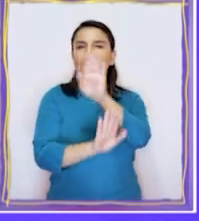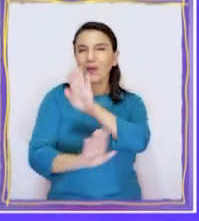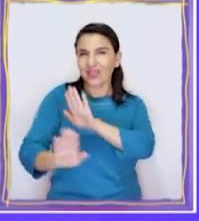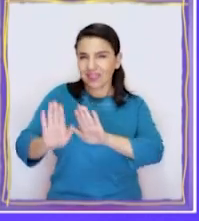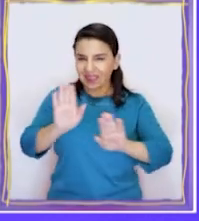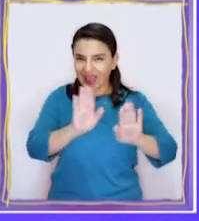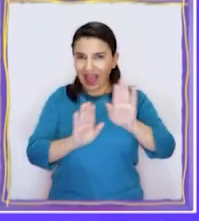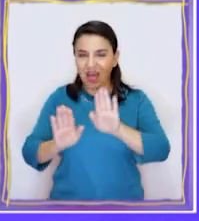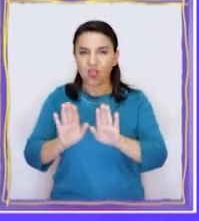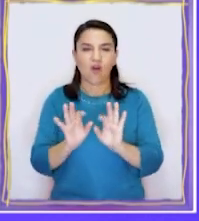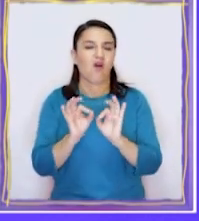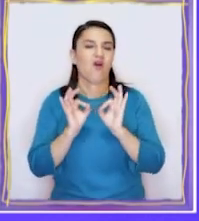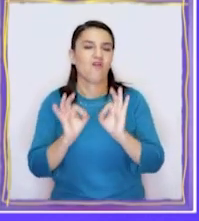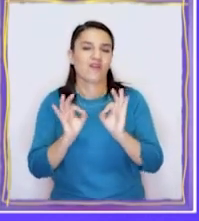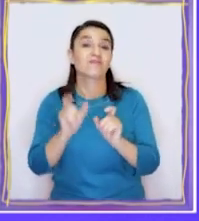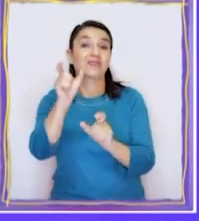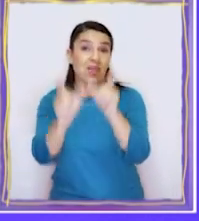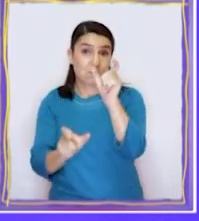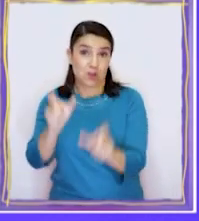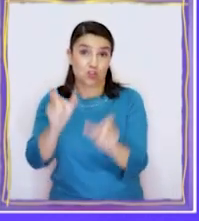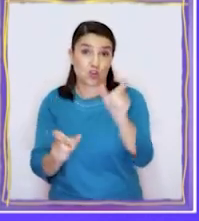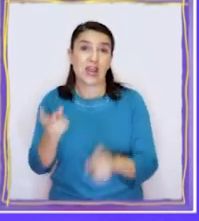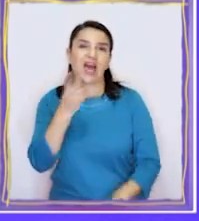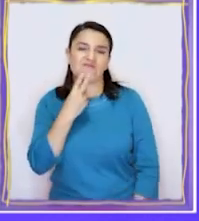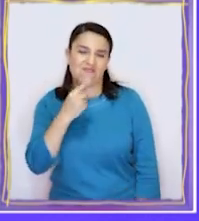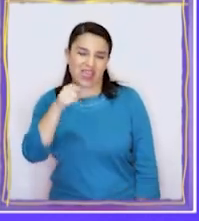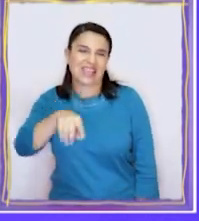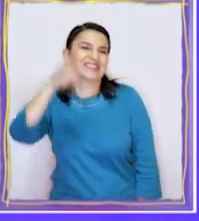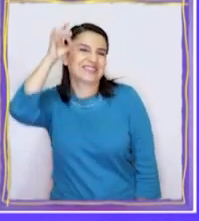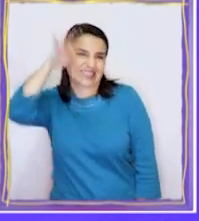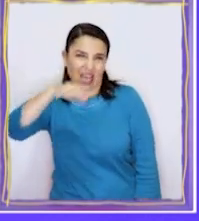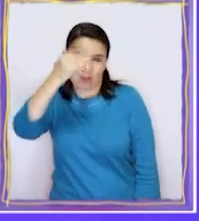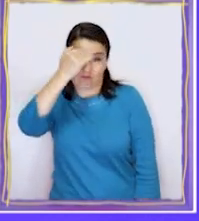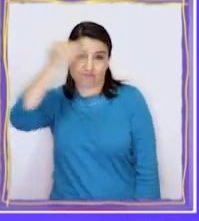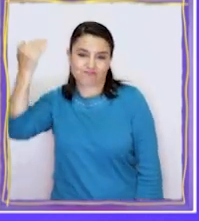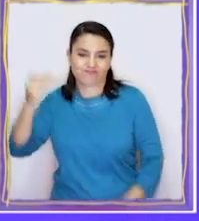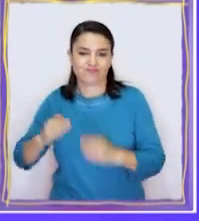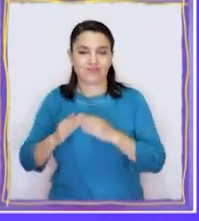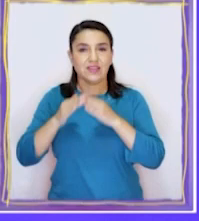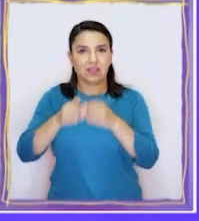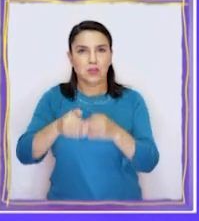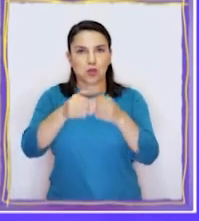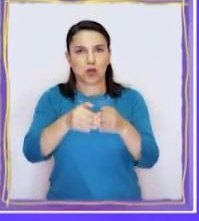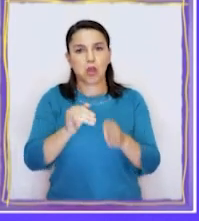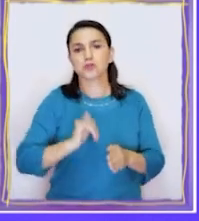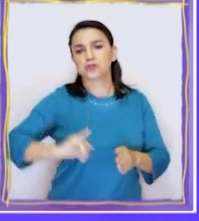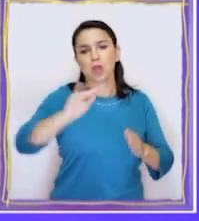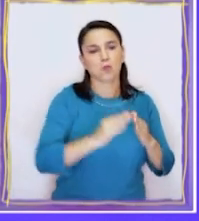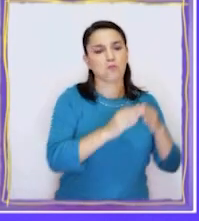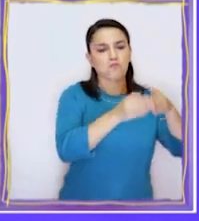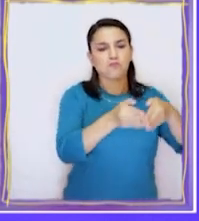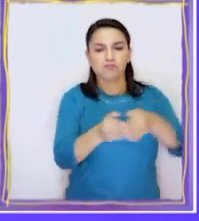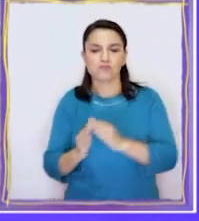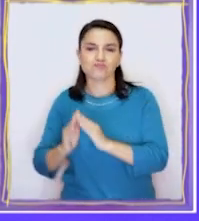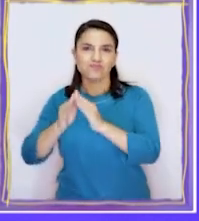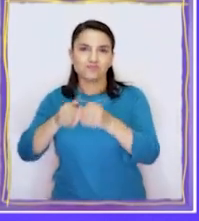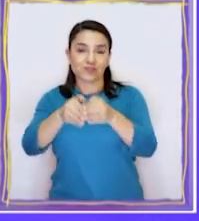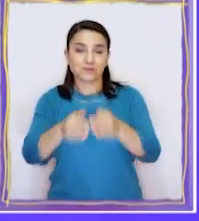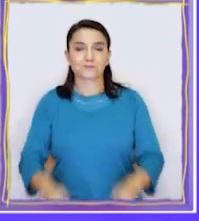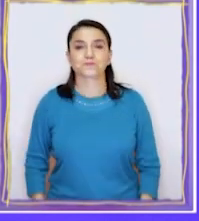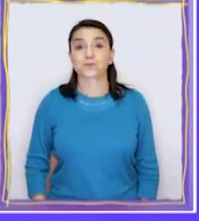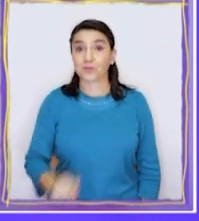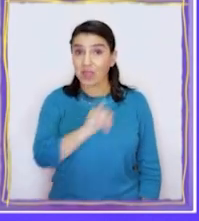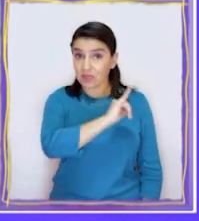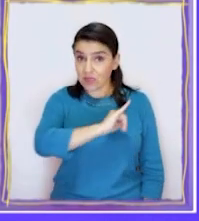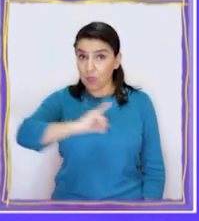tener muchísimo cuidado. Obviamente, la gente que vive en estas islas son expertos navegantes, ya que siempre viajan de una isla a otra.